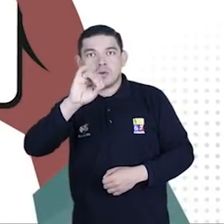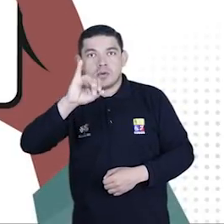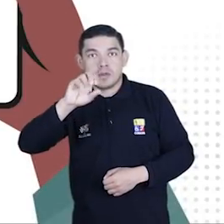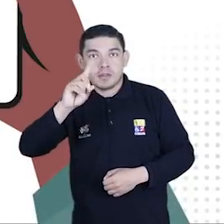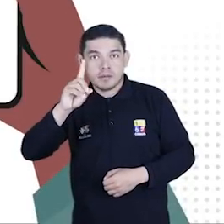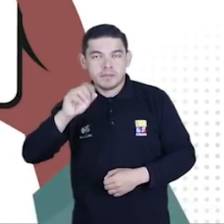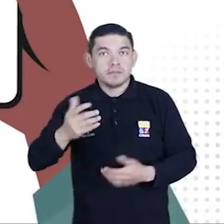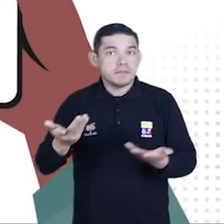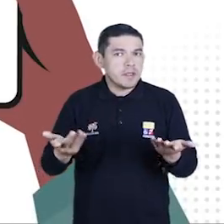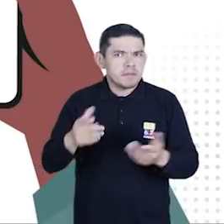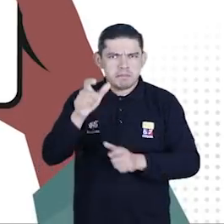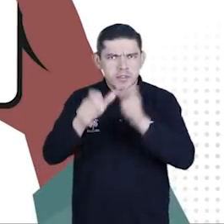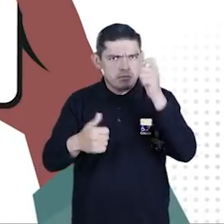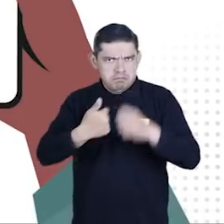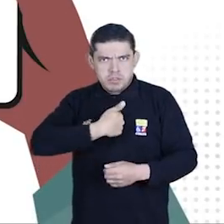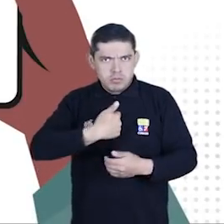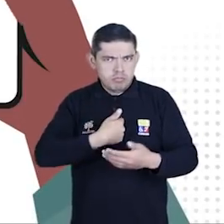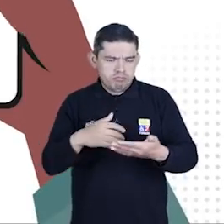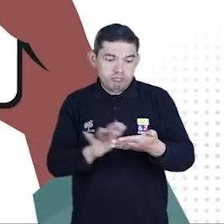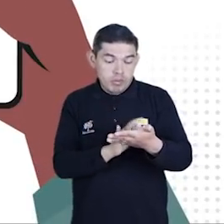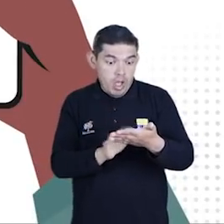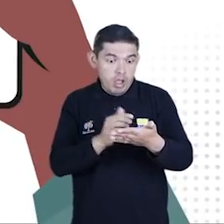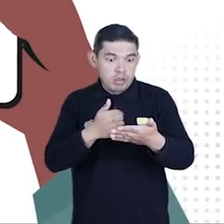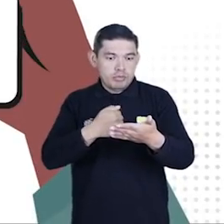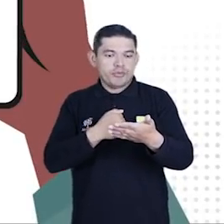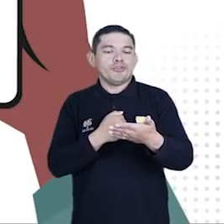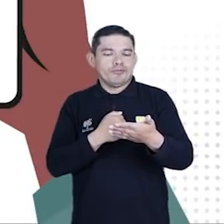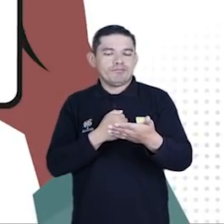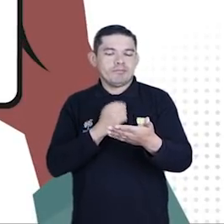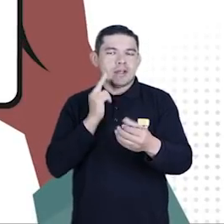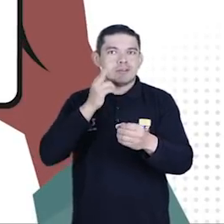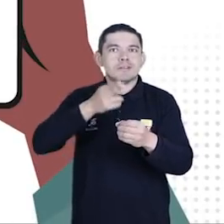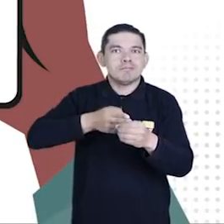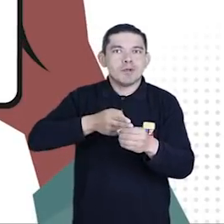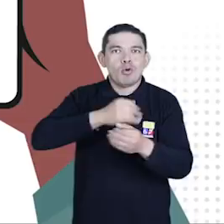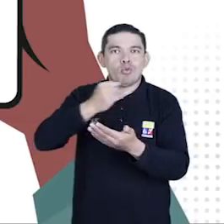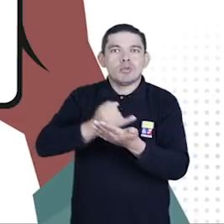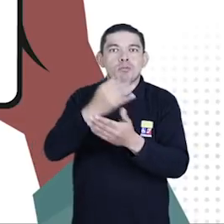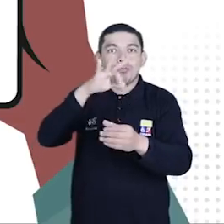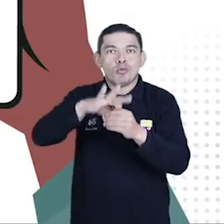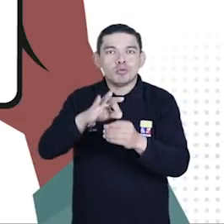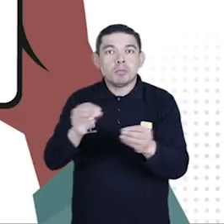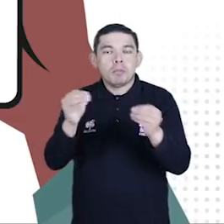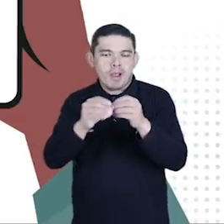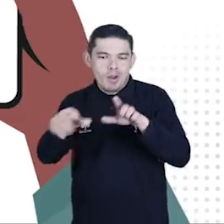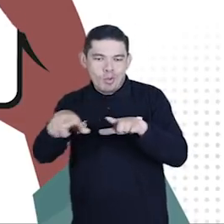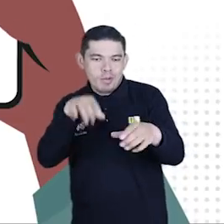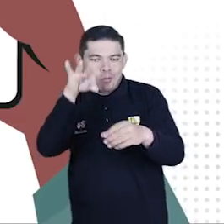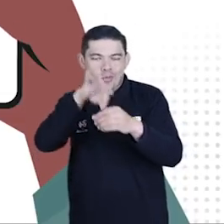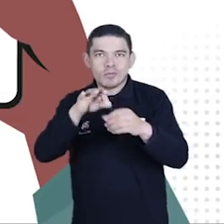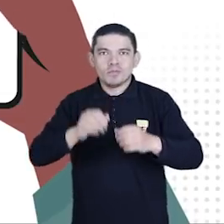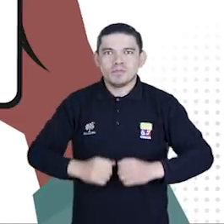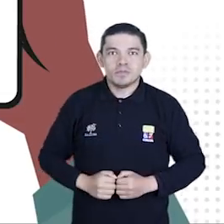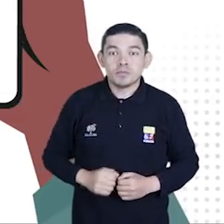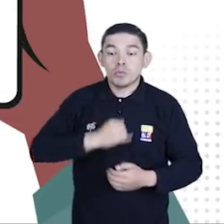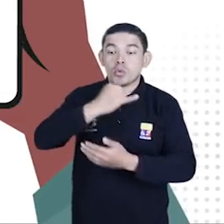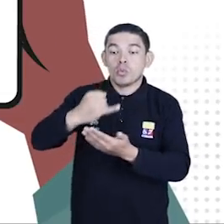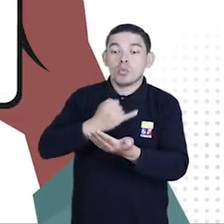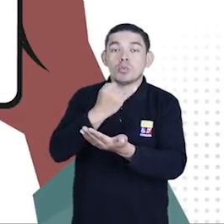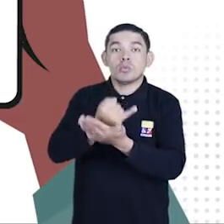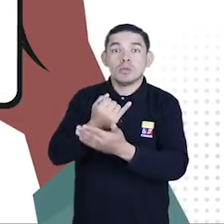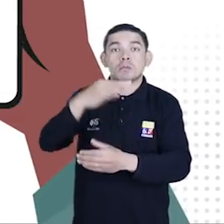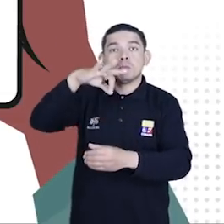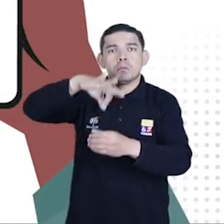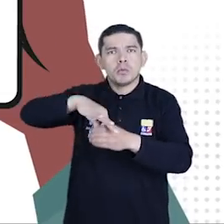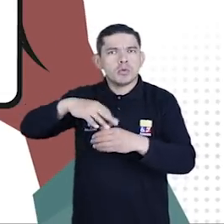operativos iOS y Android, donde cada persona podrá conocer si integra una junta receptora del voto, así como su